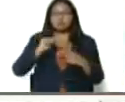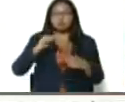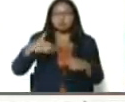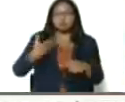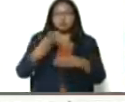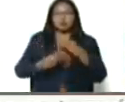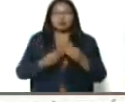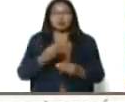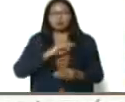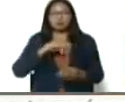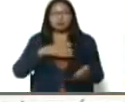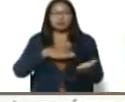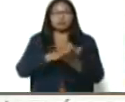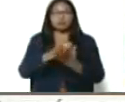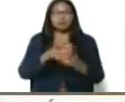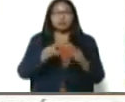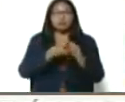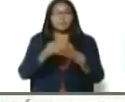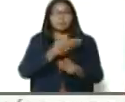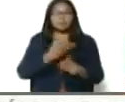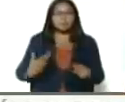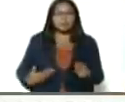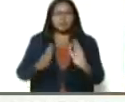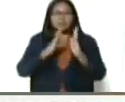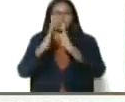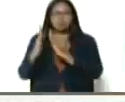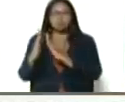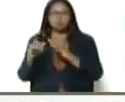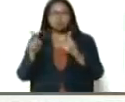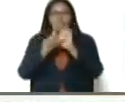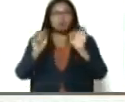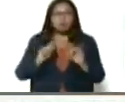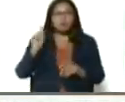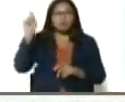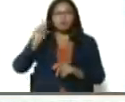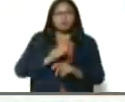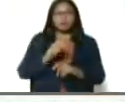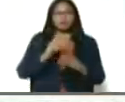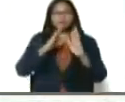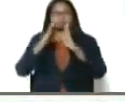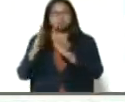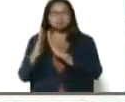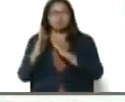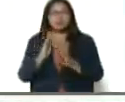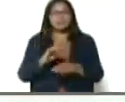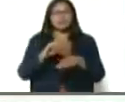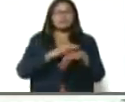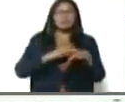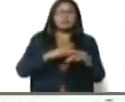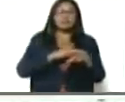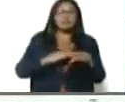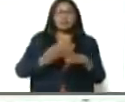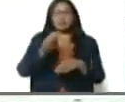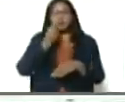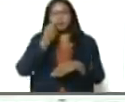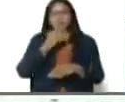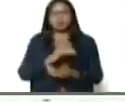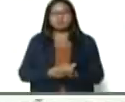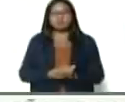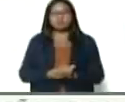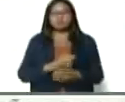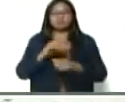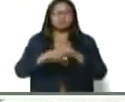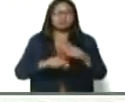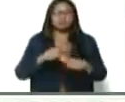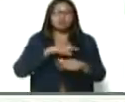estamos garantizando, presidente, la distribución, mensual, para, el ministerio, de alimentación, a través de,